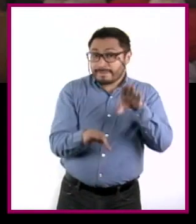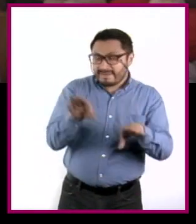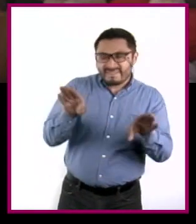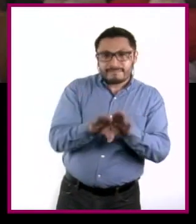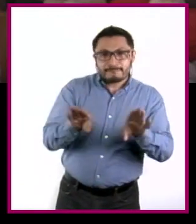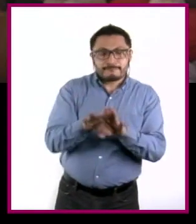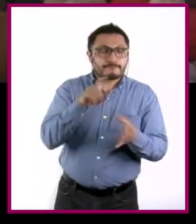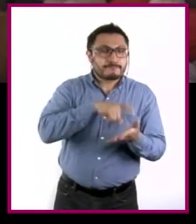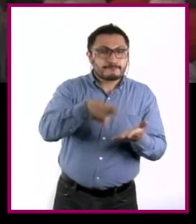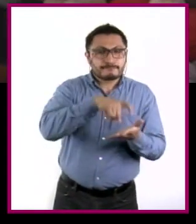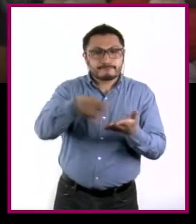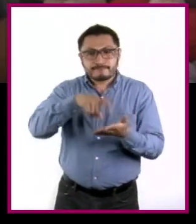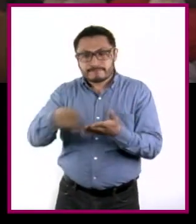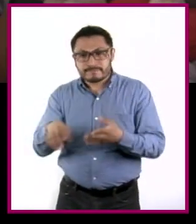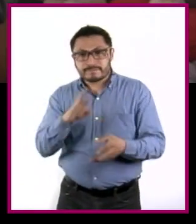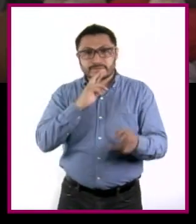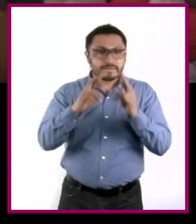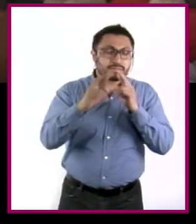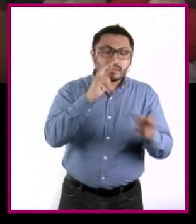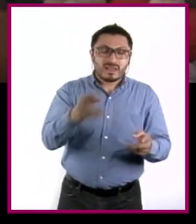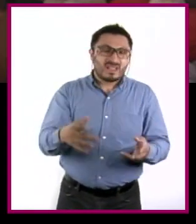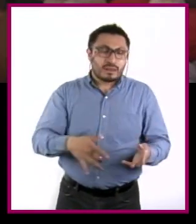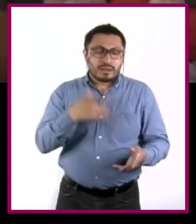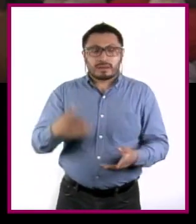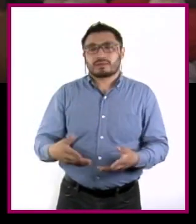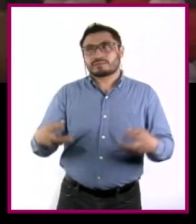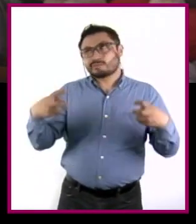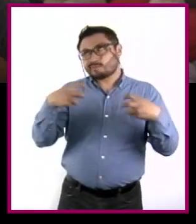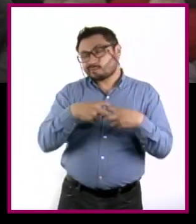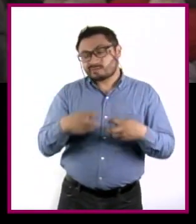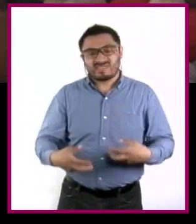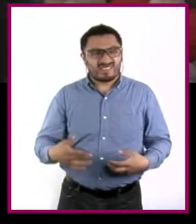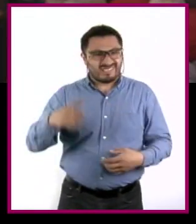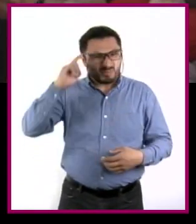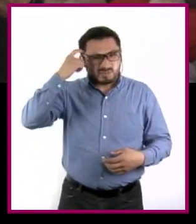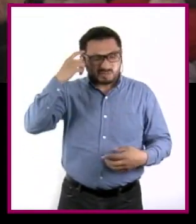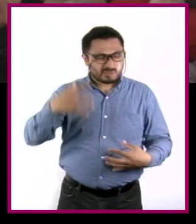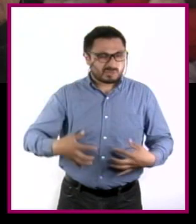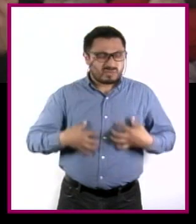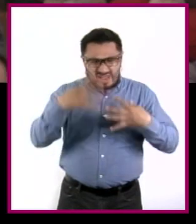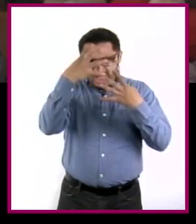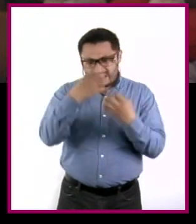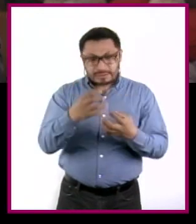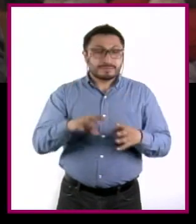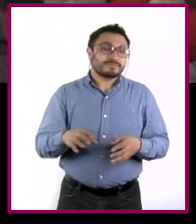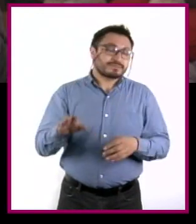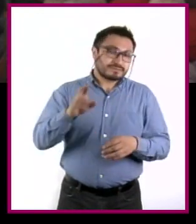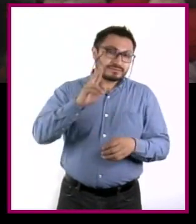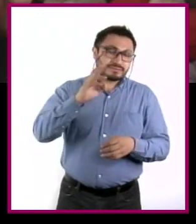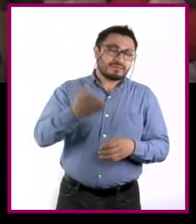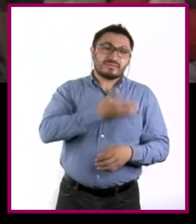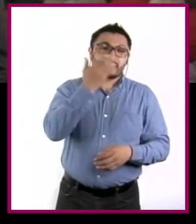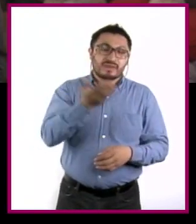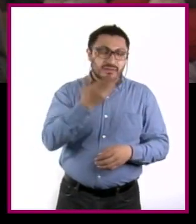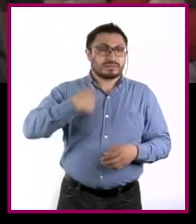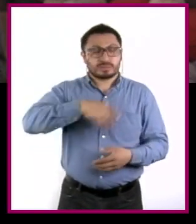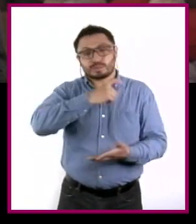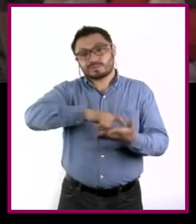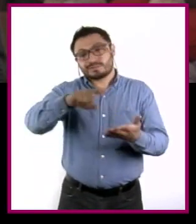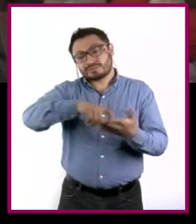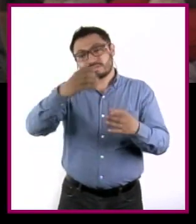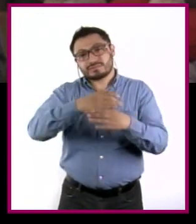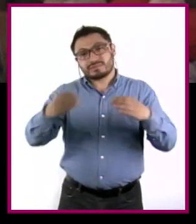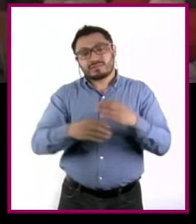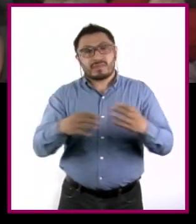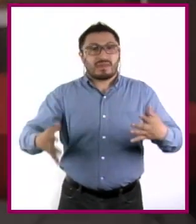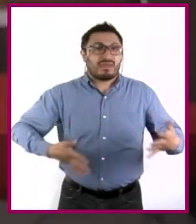compras como respuesta a sentimientos de enojo, frustración o tristeza. Es muy común que compremos cosas para animarnos o hacer gastos